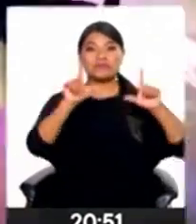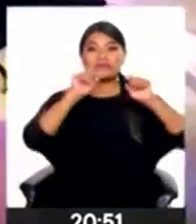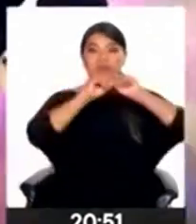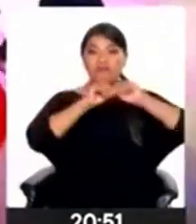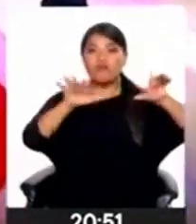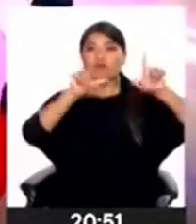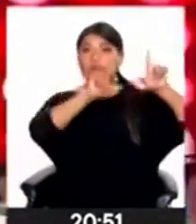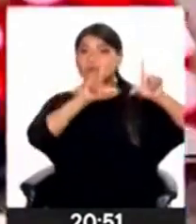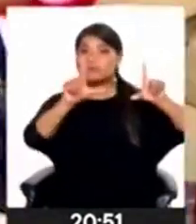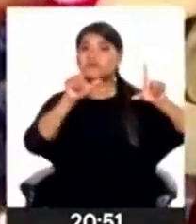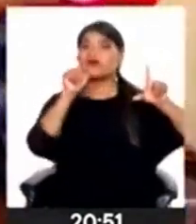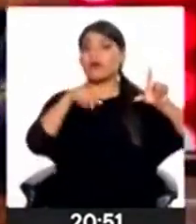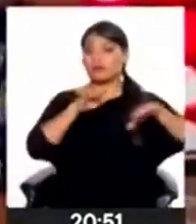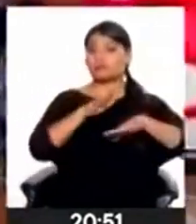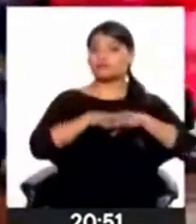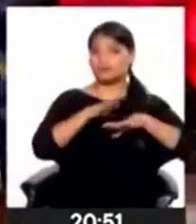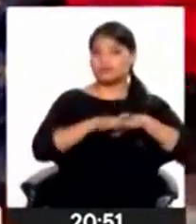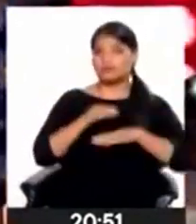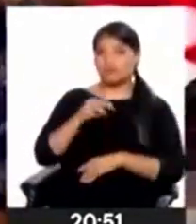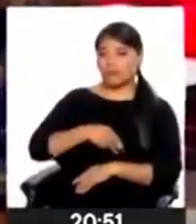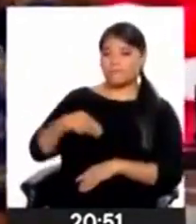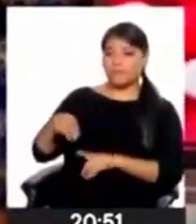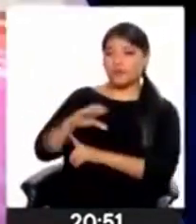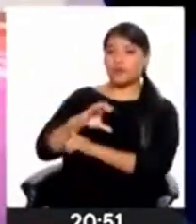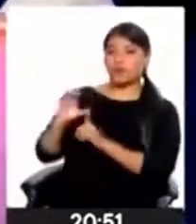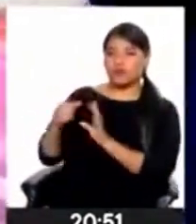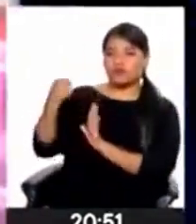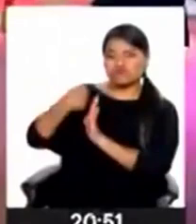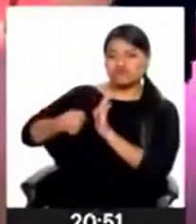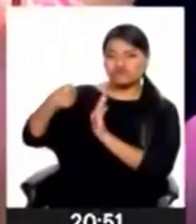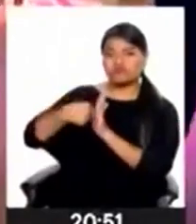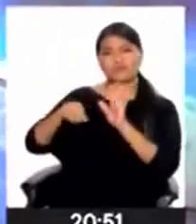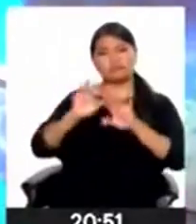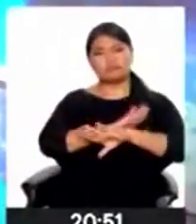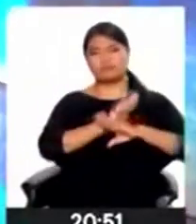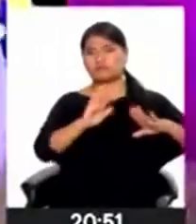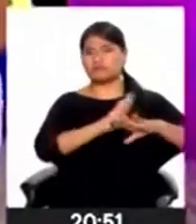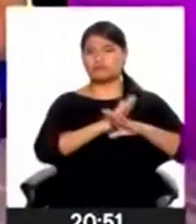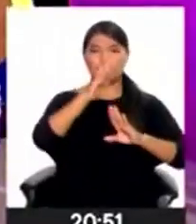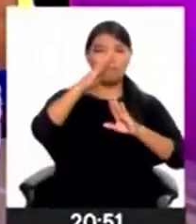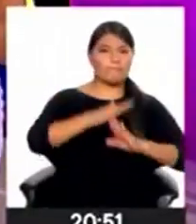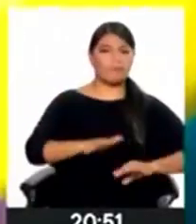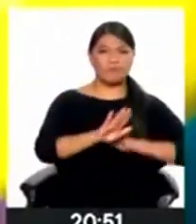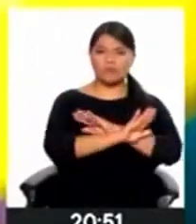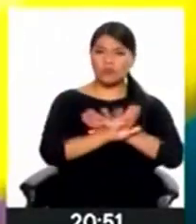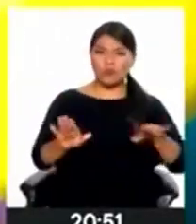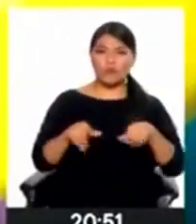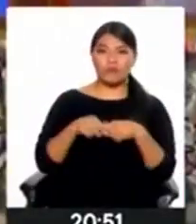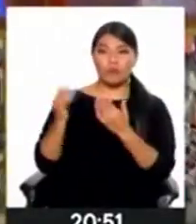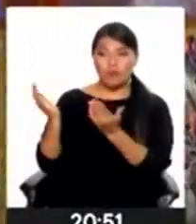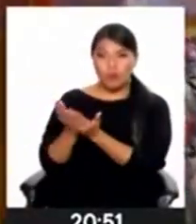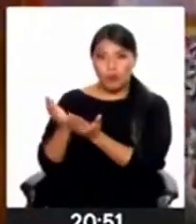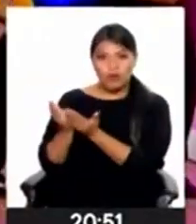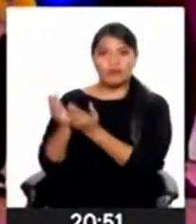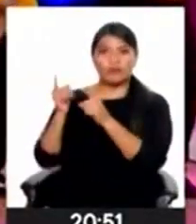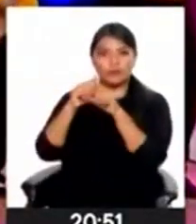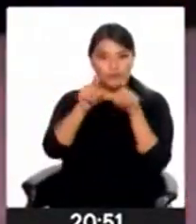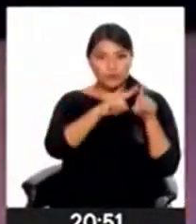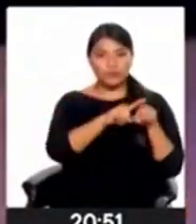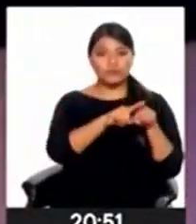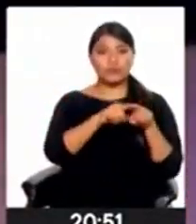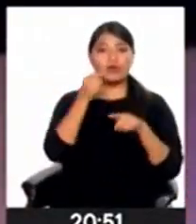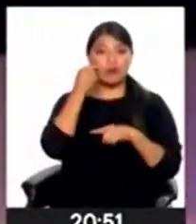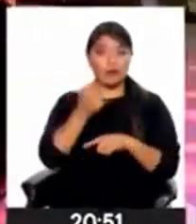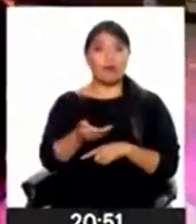señal abierta. Desde el Ministerio de Cultura trabajan para erradicar estas conductas que se replican en entornos como el colegio. Por este mismo